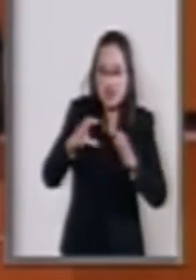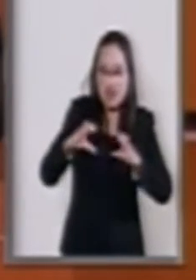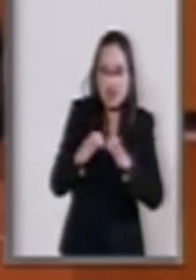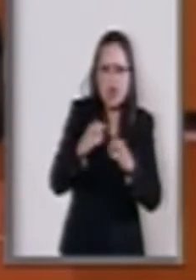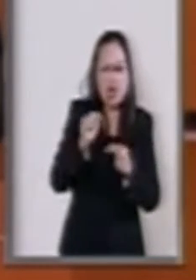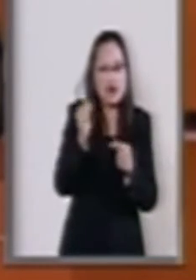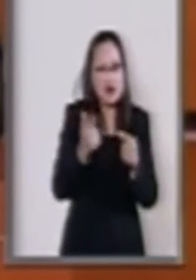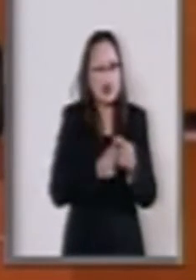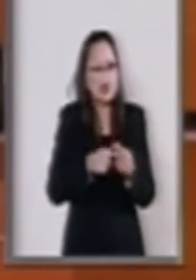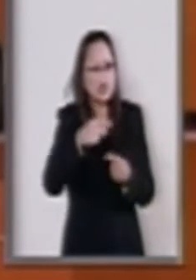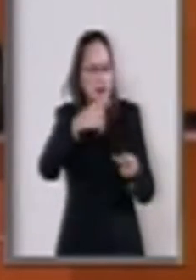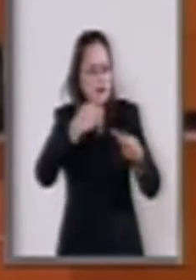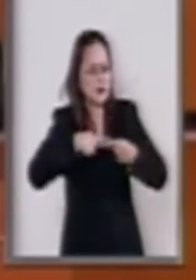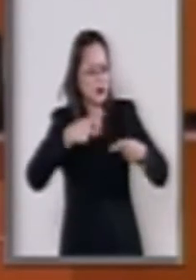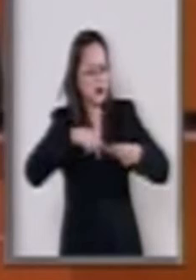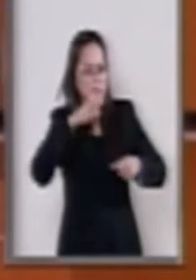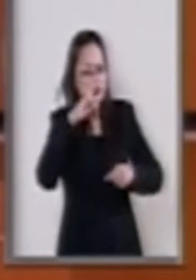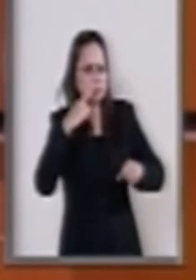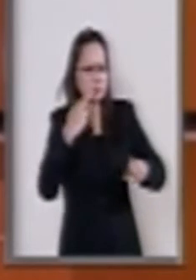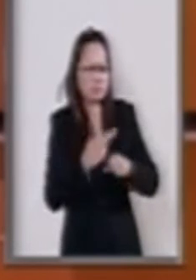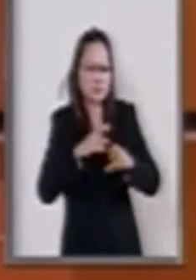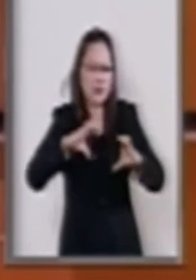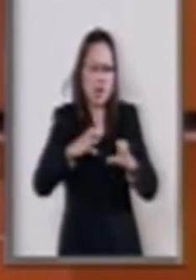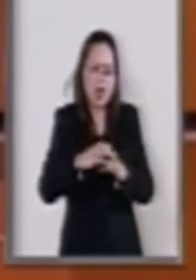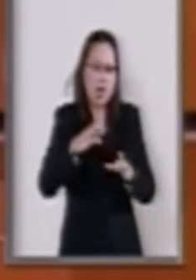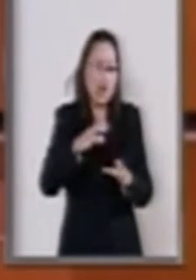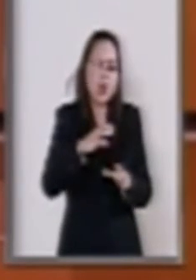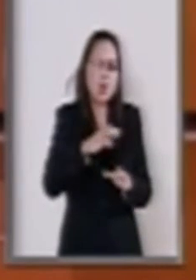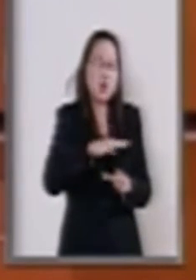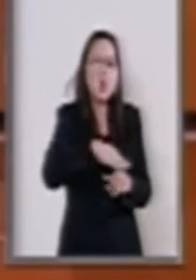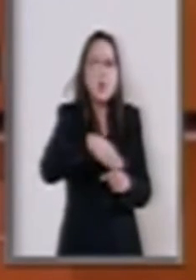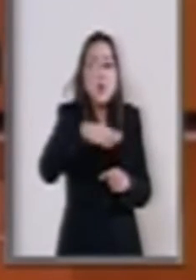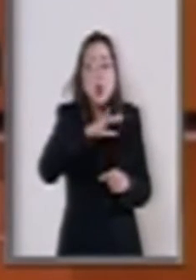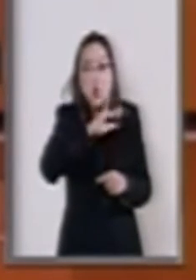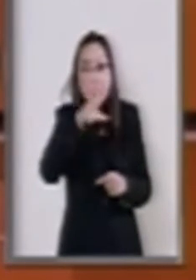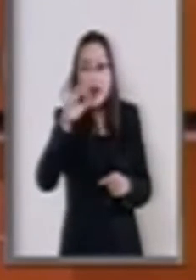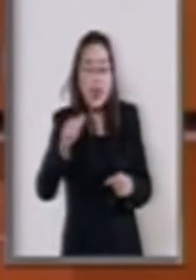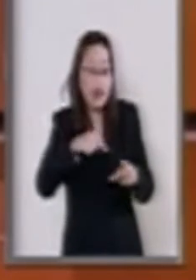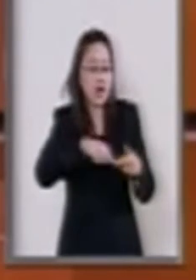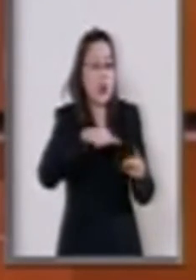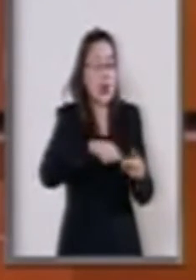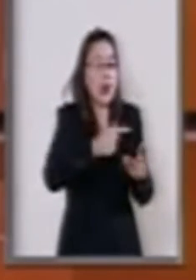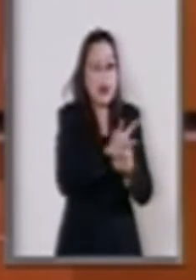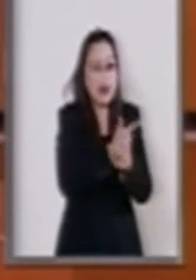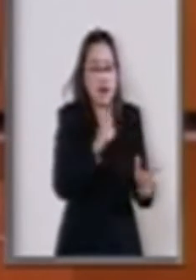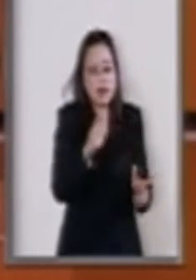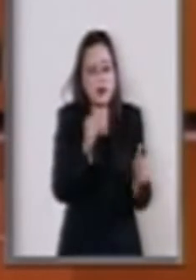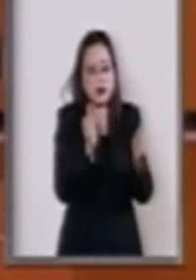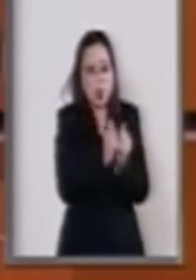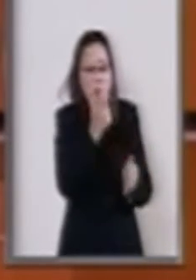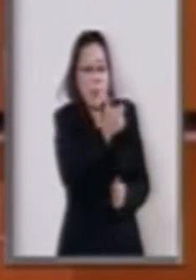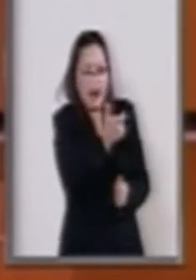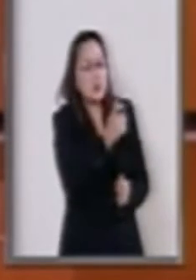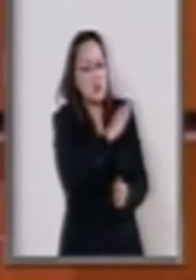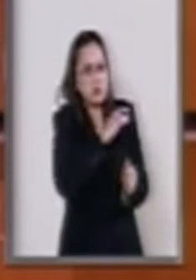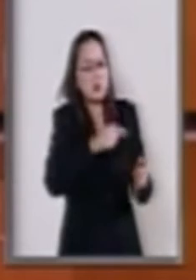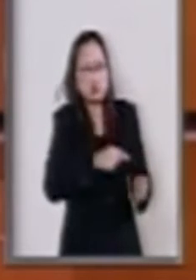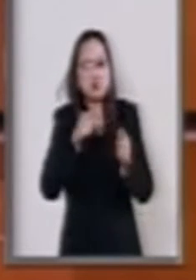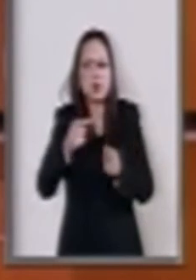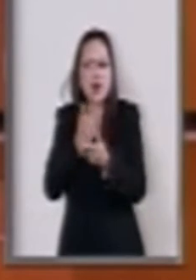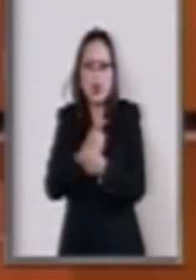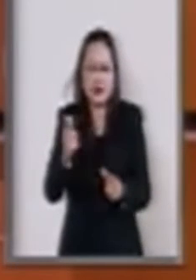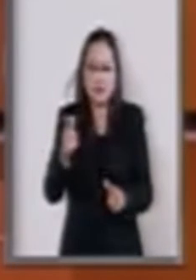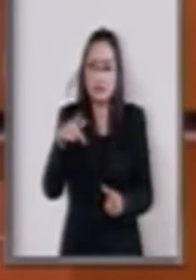las personas hubieran quedado libres bajo fianza y por su responsabilidad se les hubiera